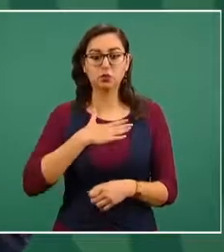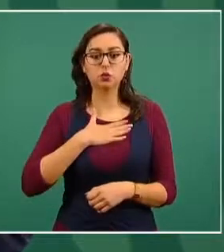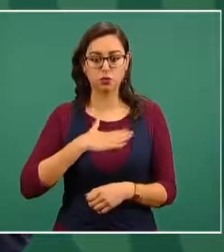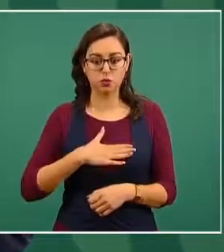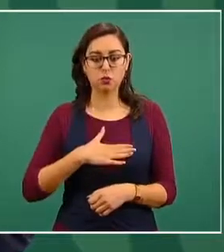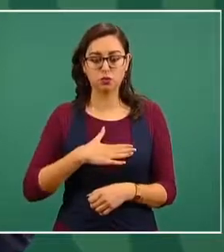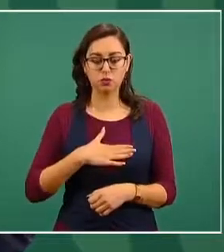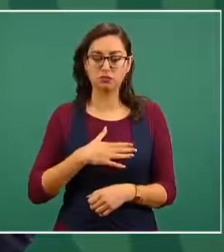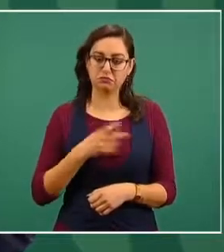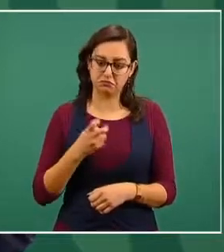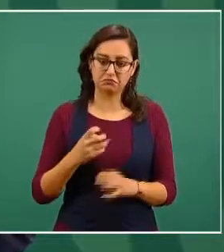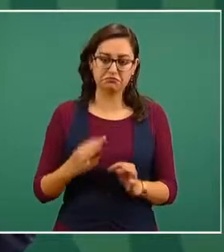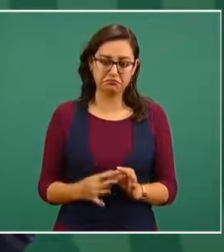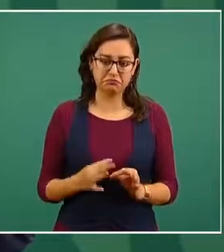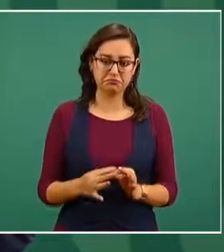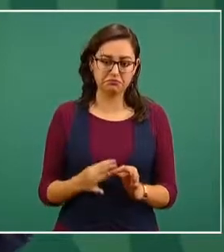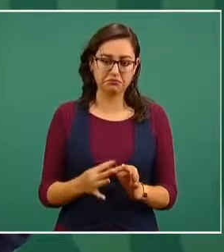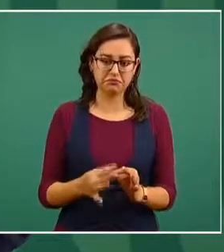es lo que estamos haciendo